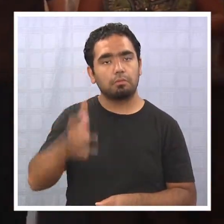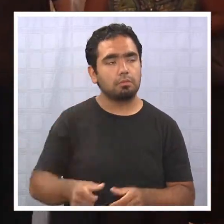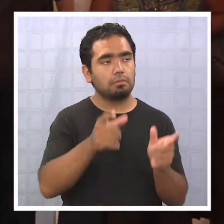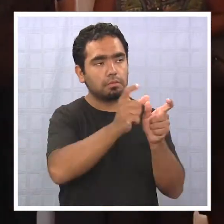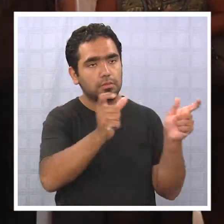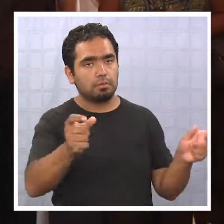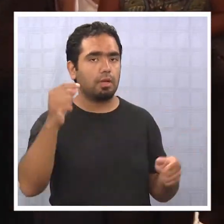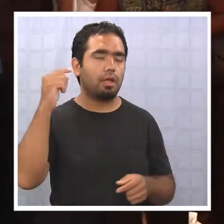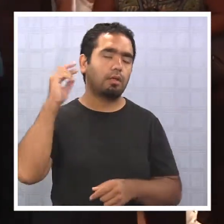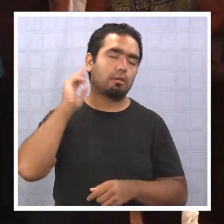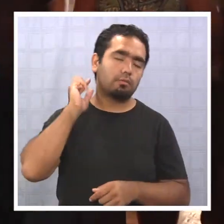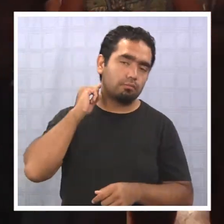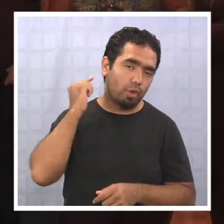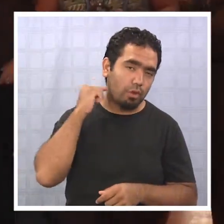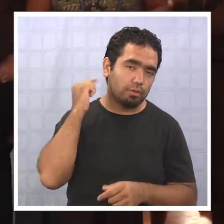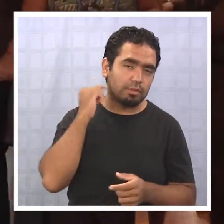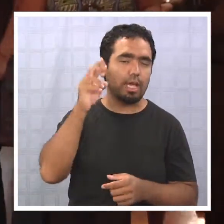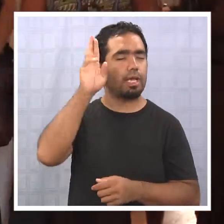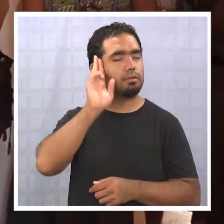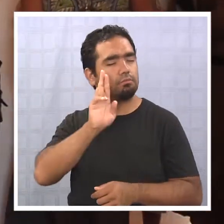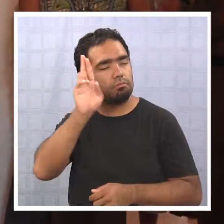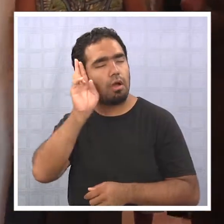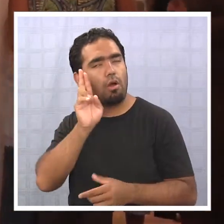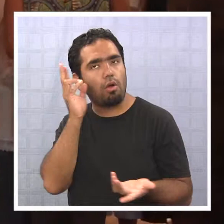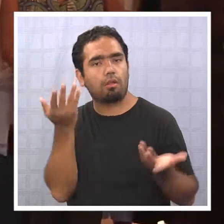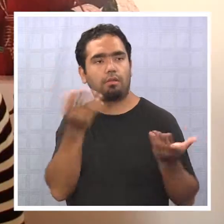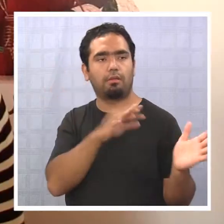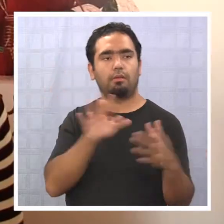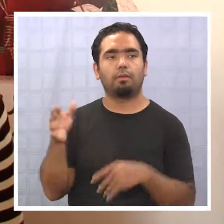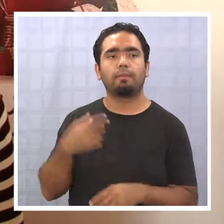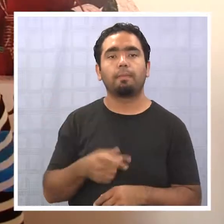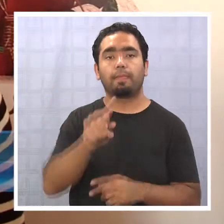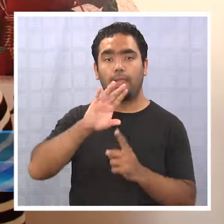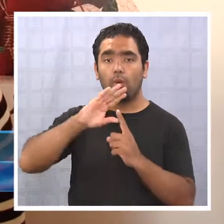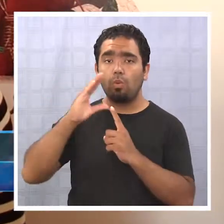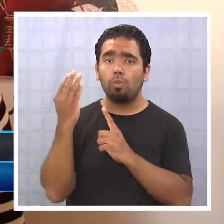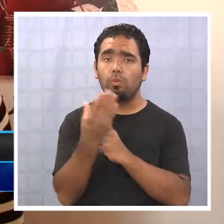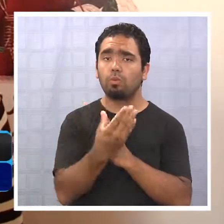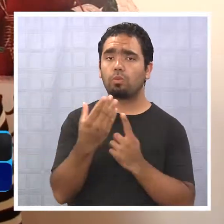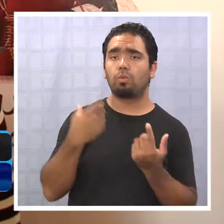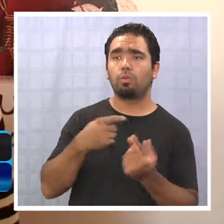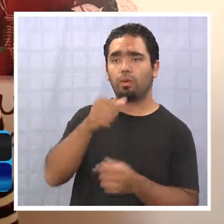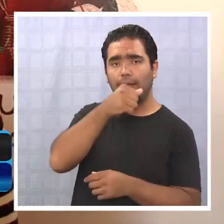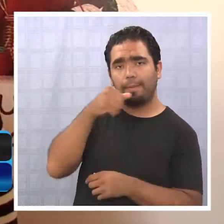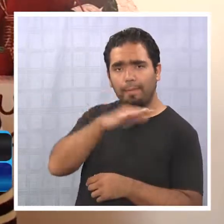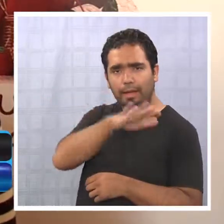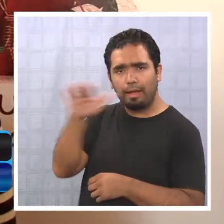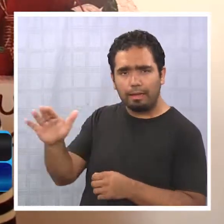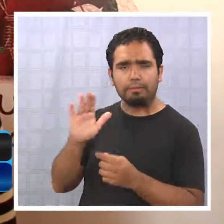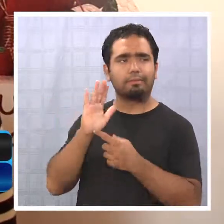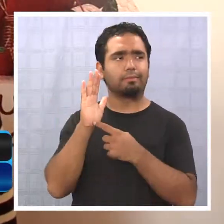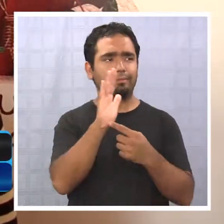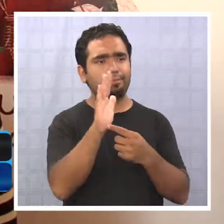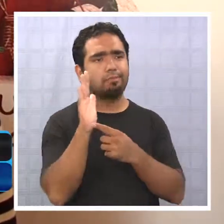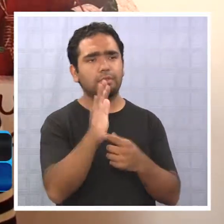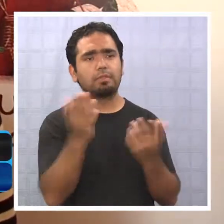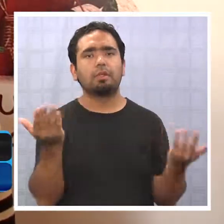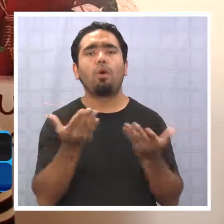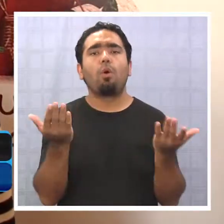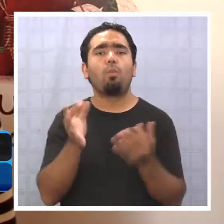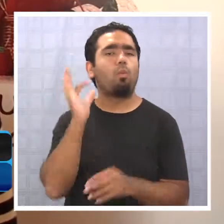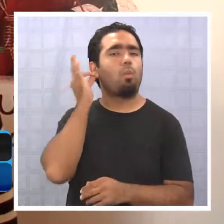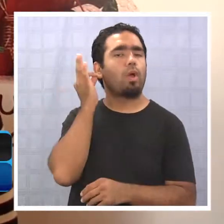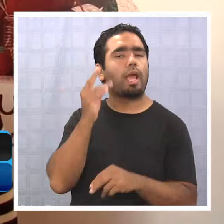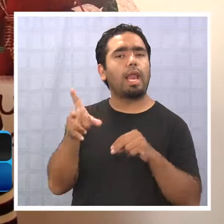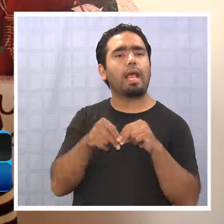trayendo a la memoria colectiva. Que representan el quehacer de la Pampa, reviviendo parte de la cultura pampina y mostrando